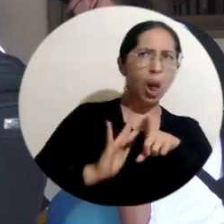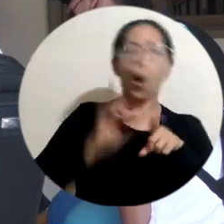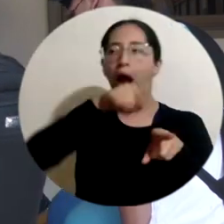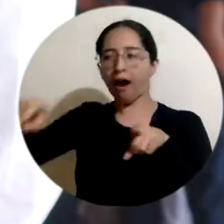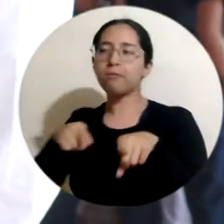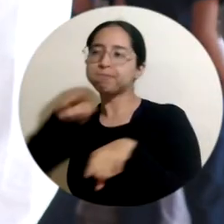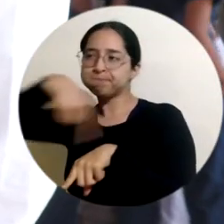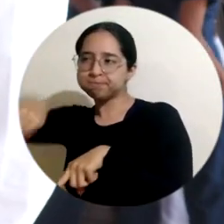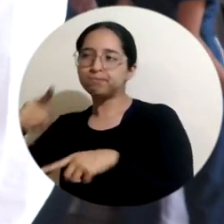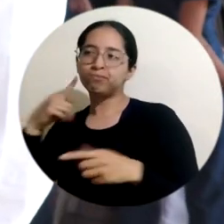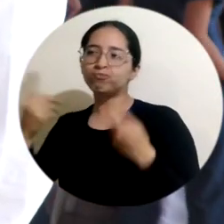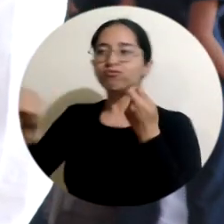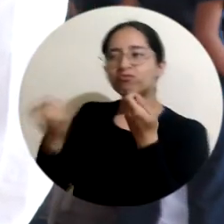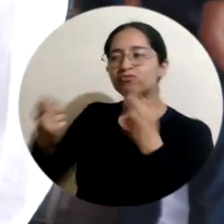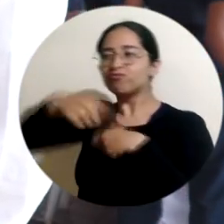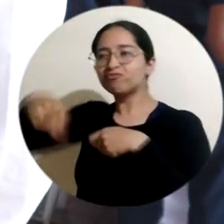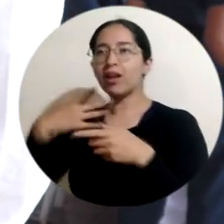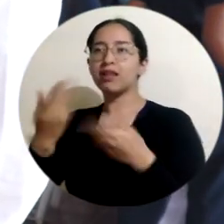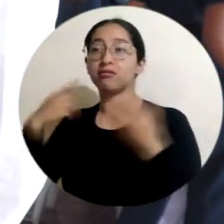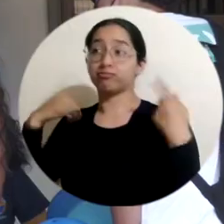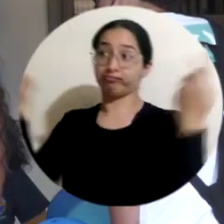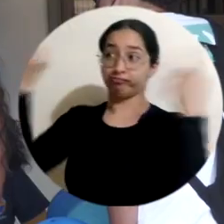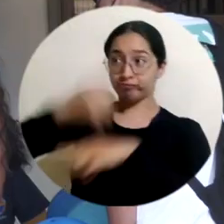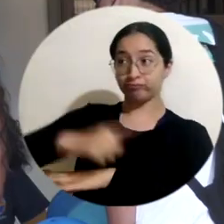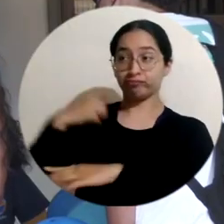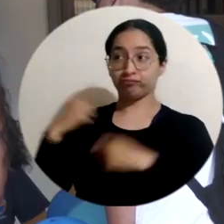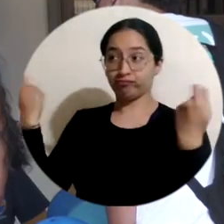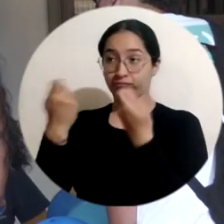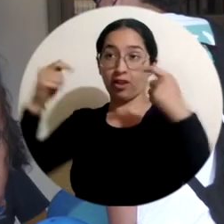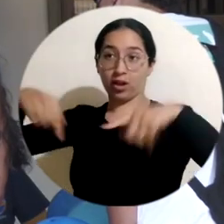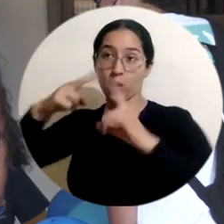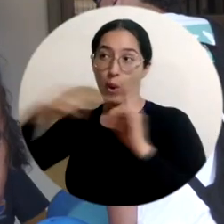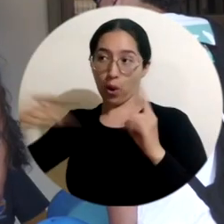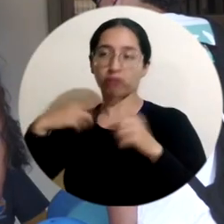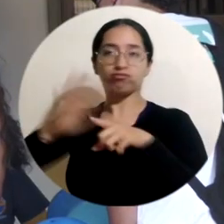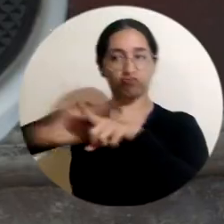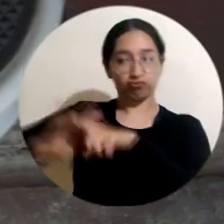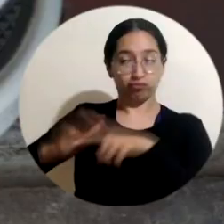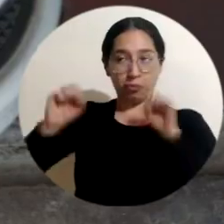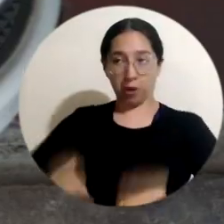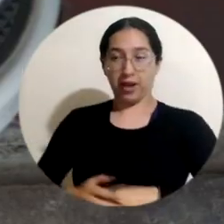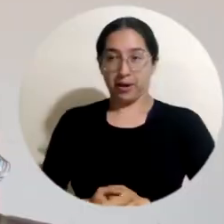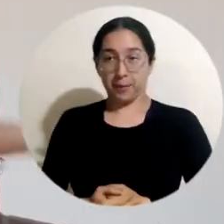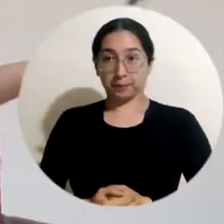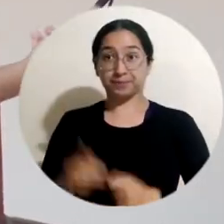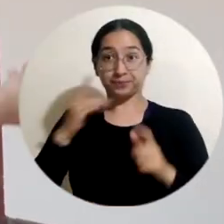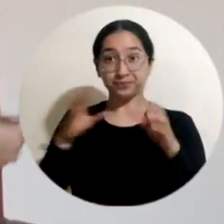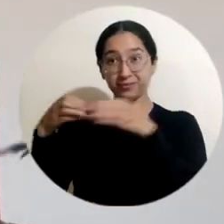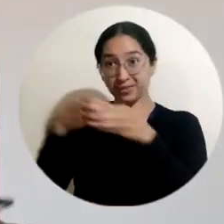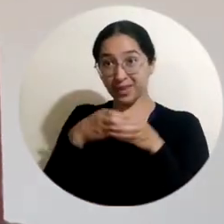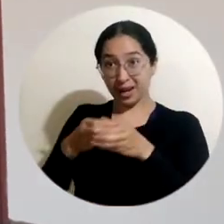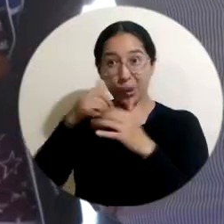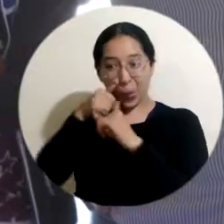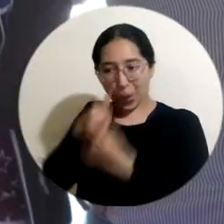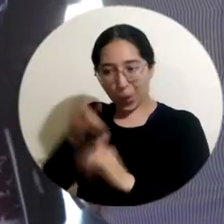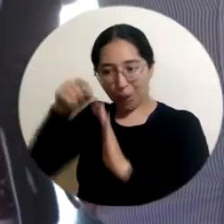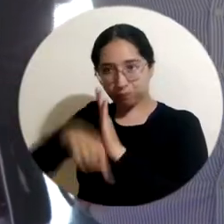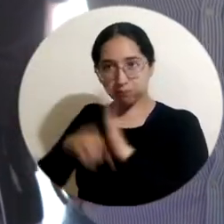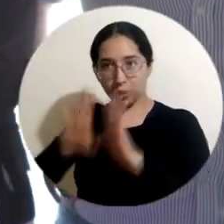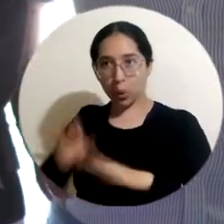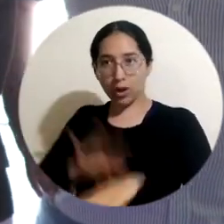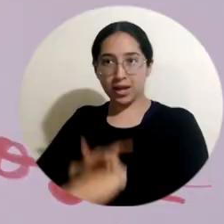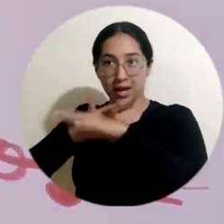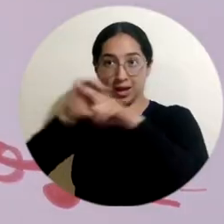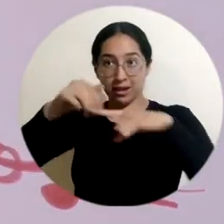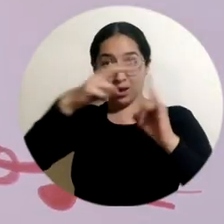que nos puedan brindar un ambiente de bienestar para las personas que estamos aquí en la universidad. La Asociación Científica Médica Universitaria de